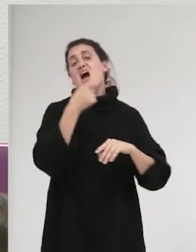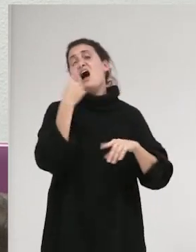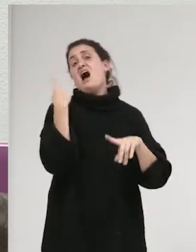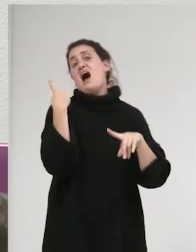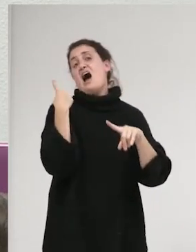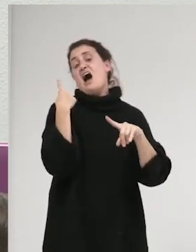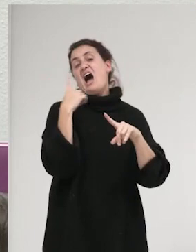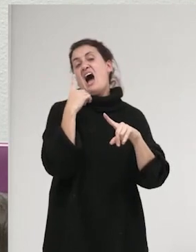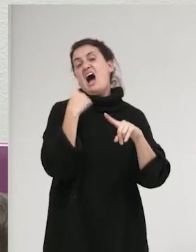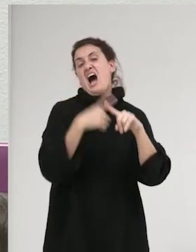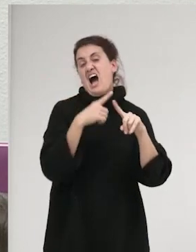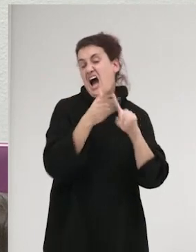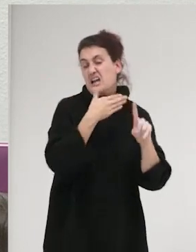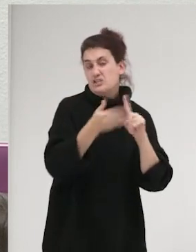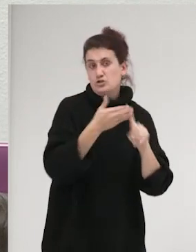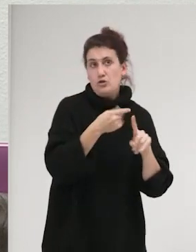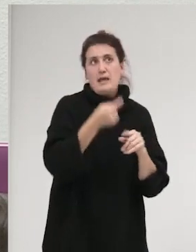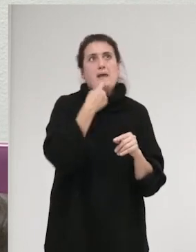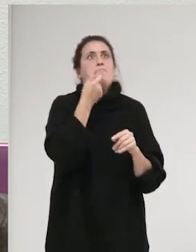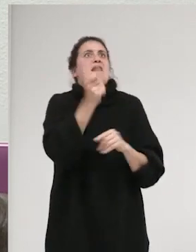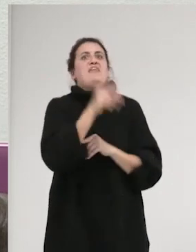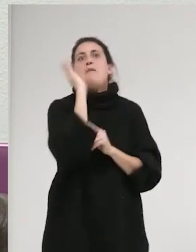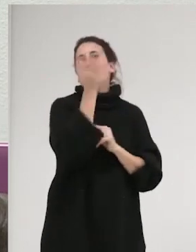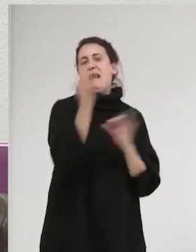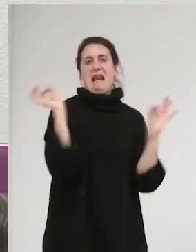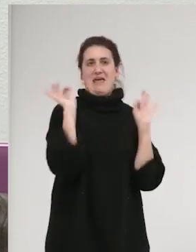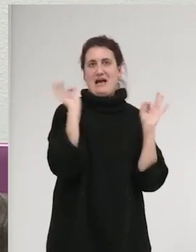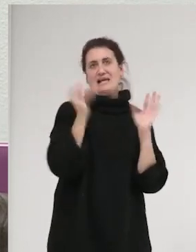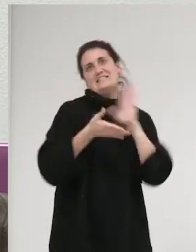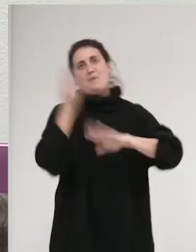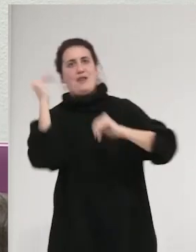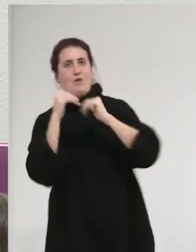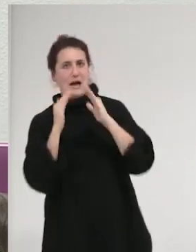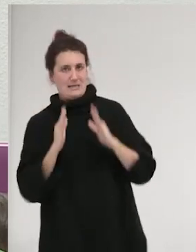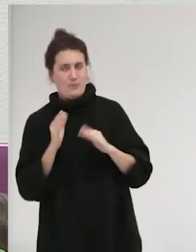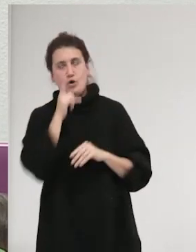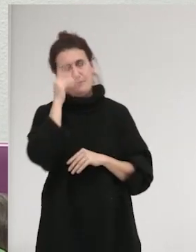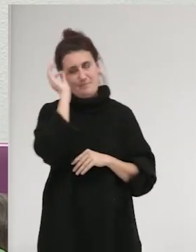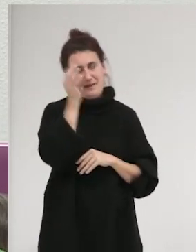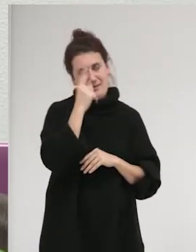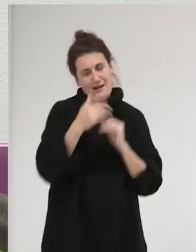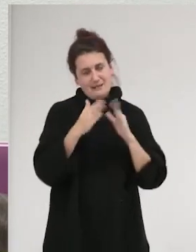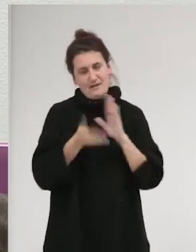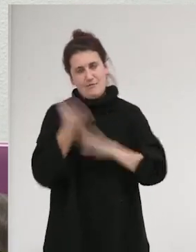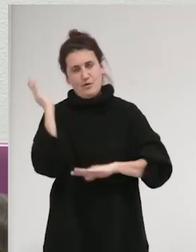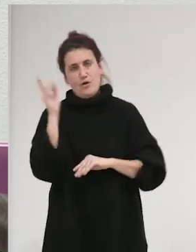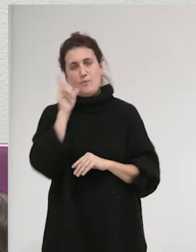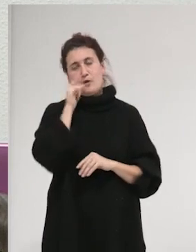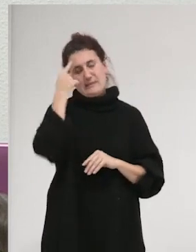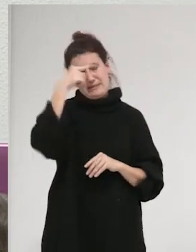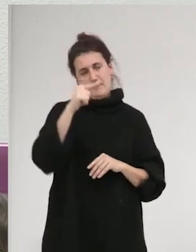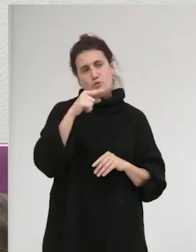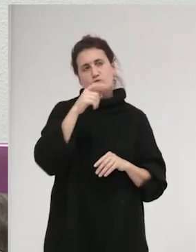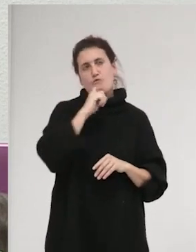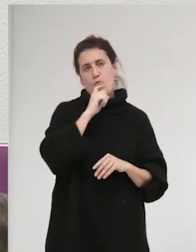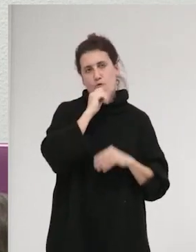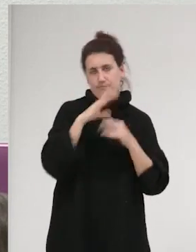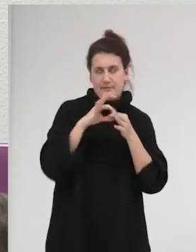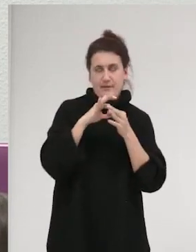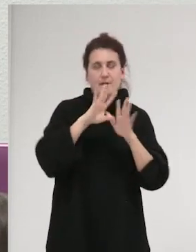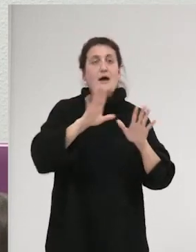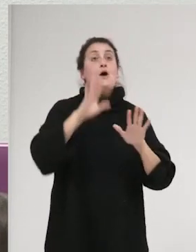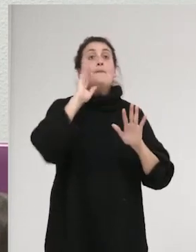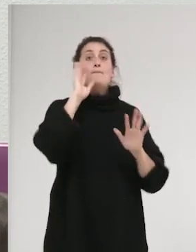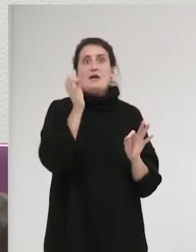parecía que no les habían impuesto ninguna pena. Que se habían ido, bueno, a casa se fueron, porque ya sabemos también cómo va, porque es una cosa, no va con la otra.